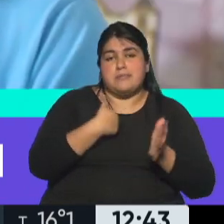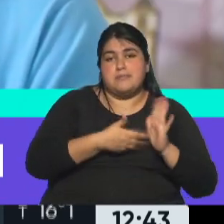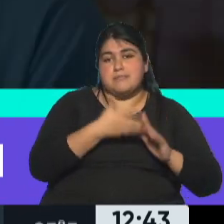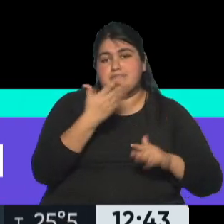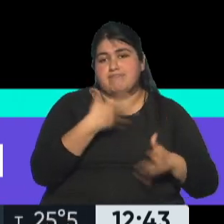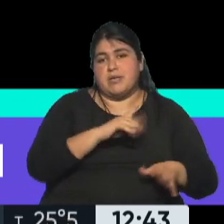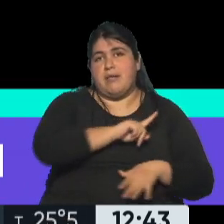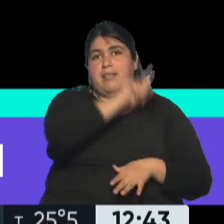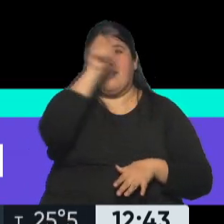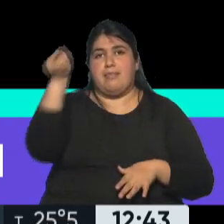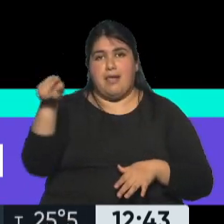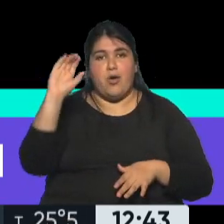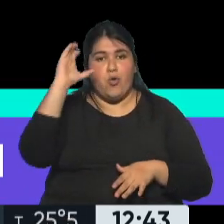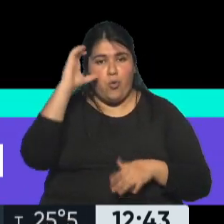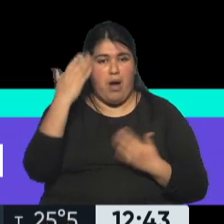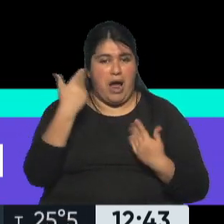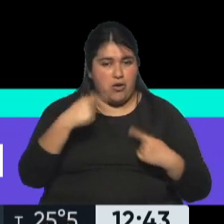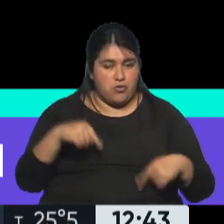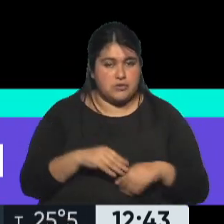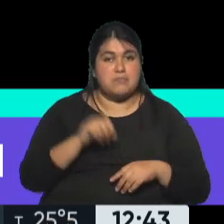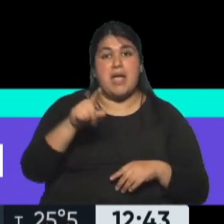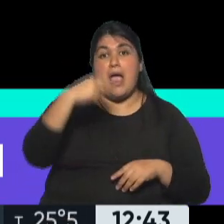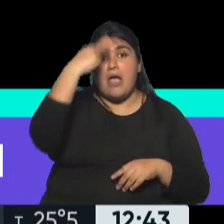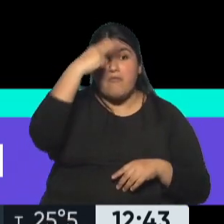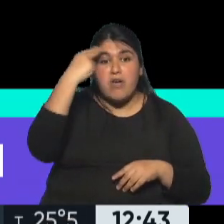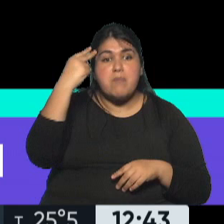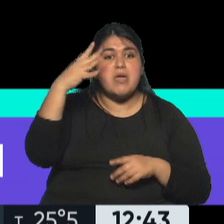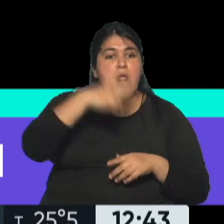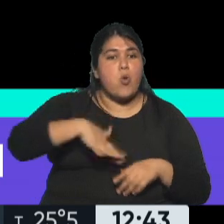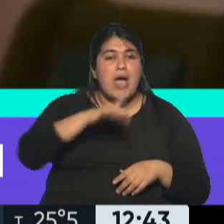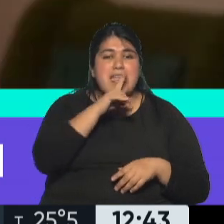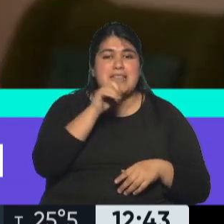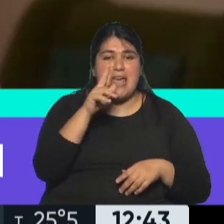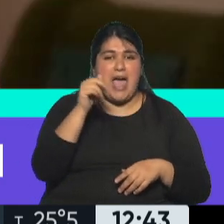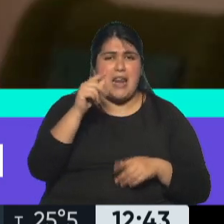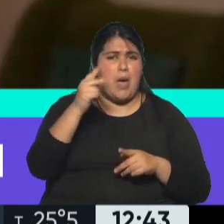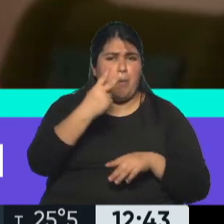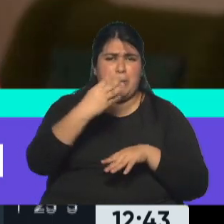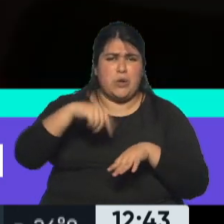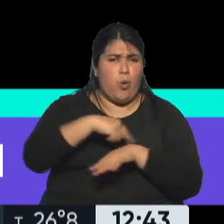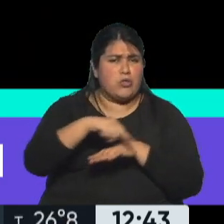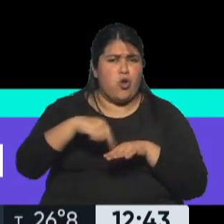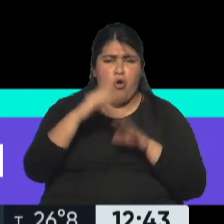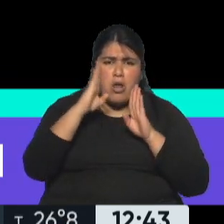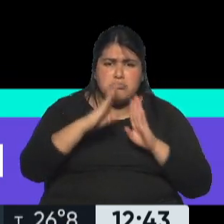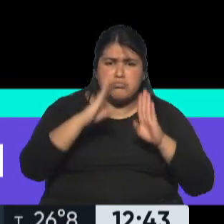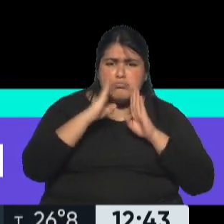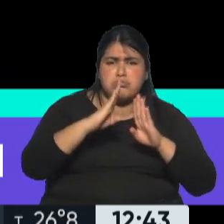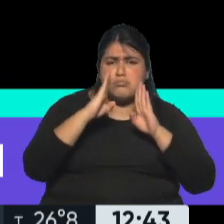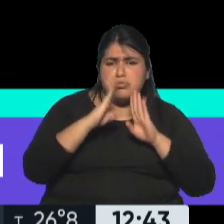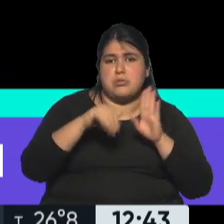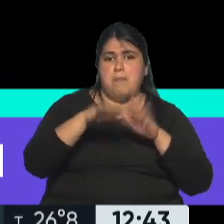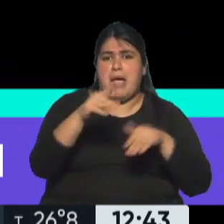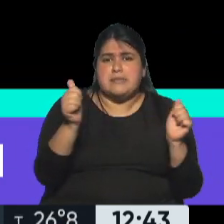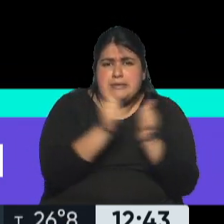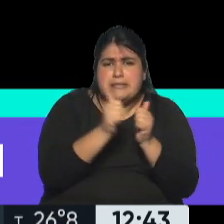llego a Cuba que una calor. Esas enfermeras de Tarará eran las que estaban las 24 horas con ellos y cómo se pegaban ellos a las